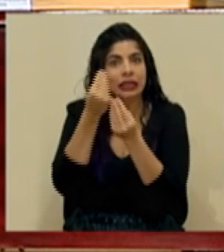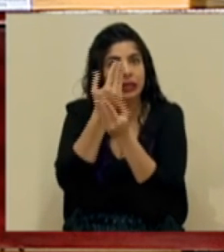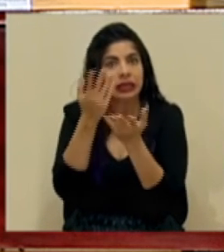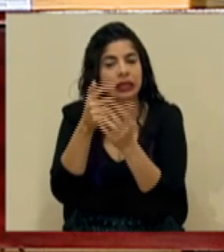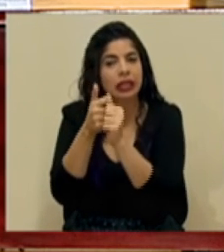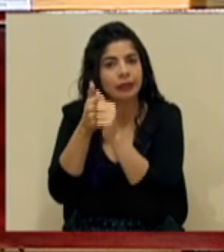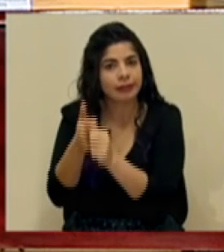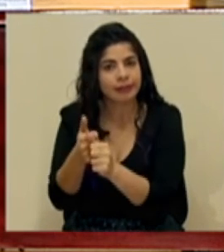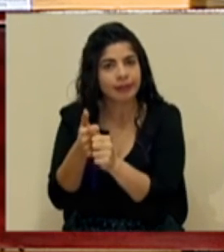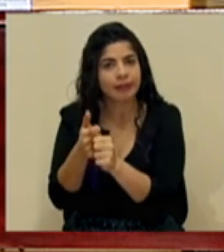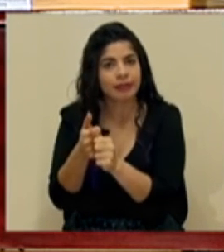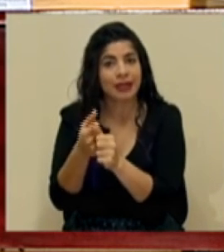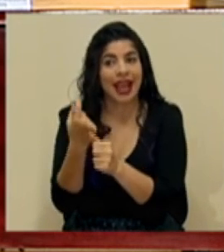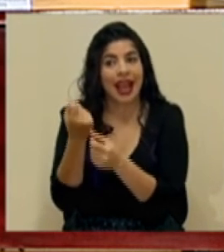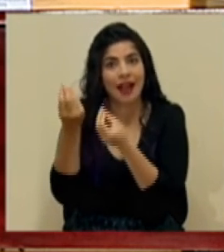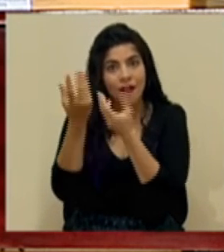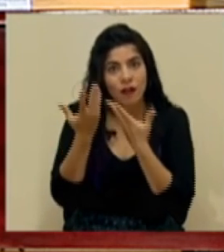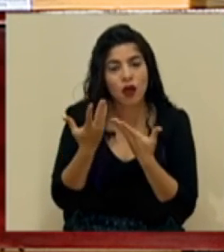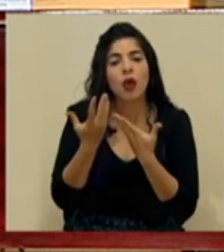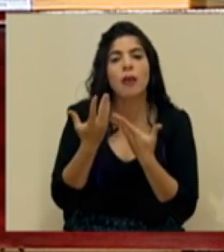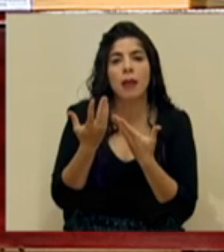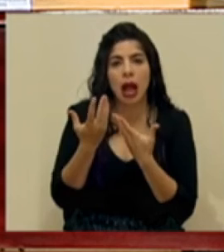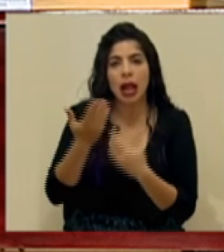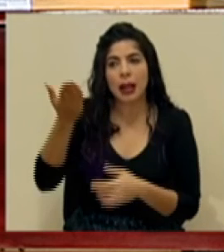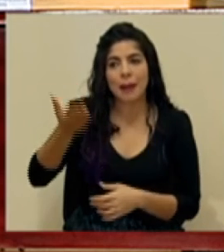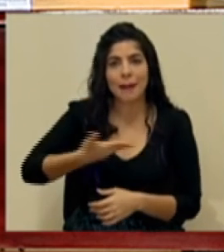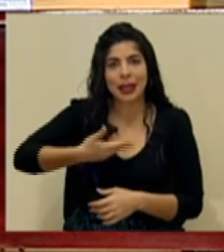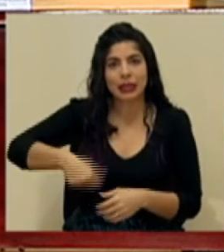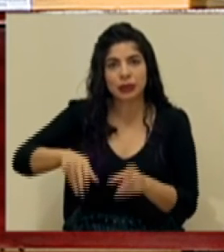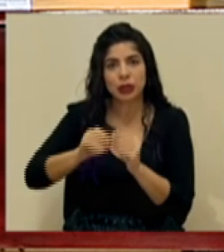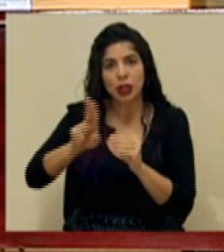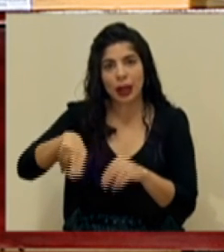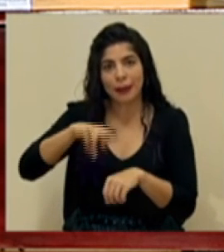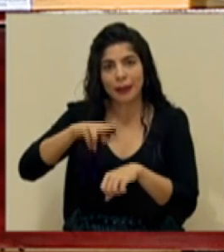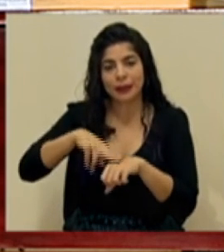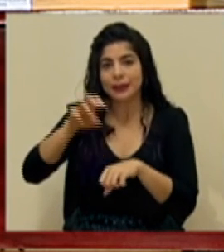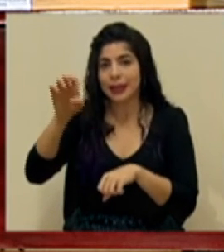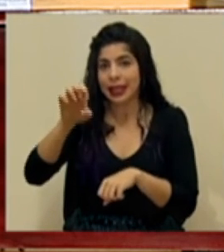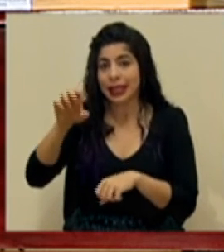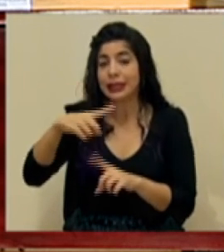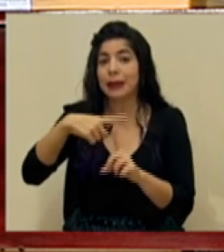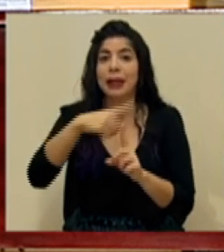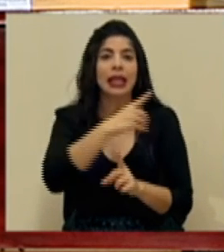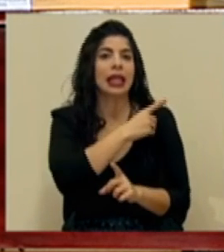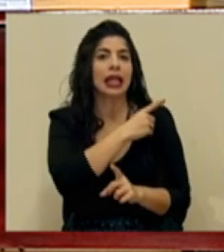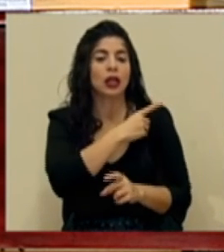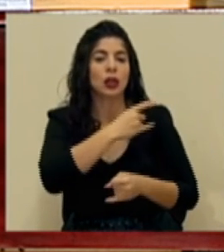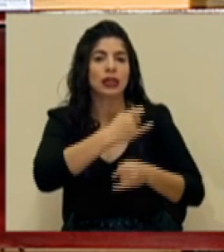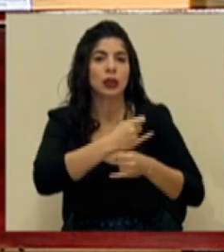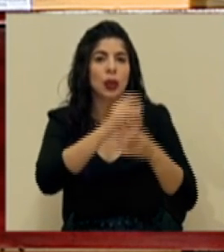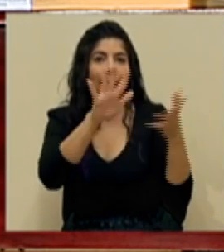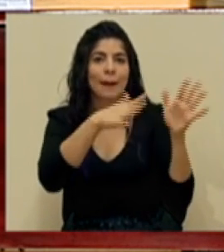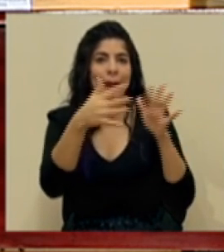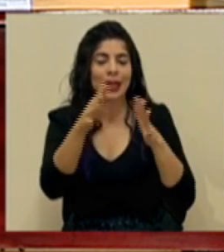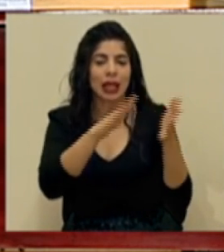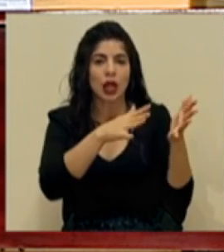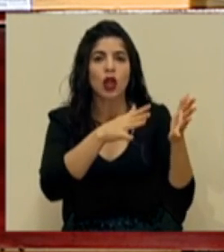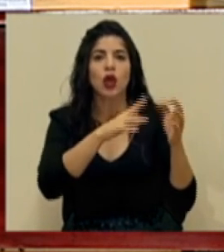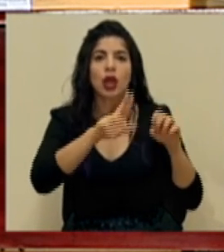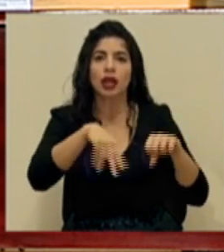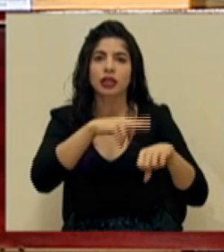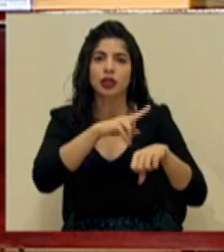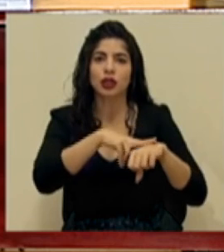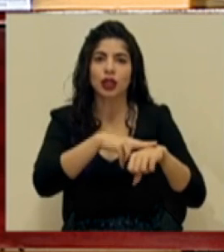anunciar, nos acaban de informar tanto el presidente de la Comisión Nacional de Emergencias y el director del Instituto Meteorológico